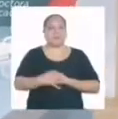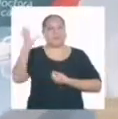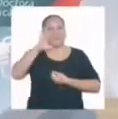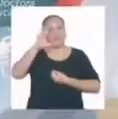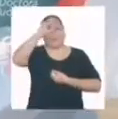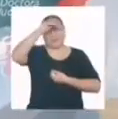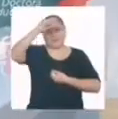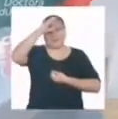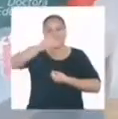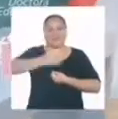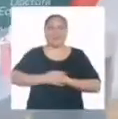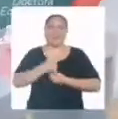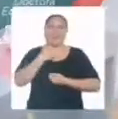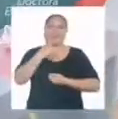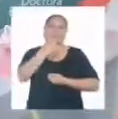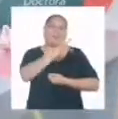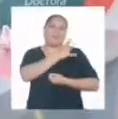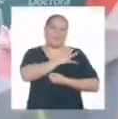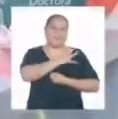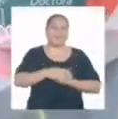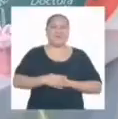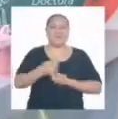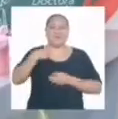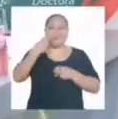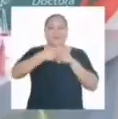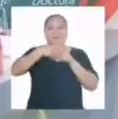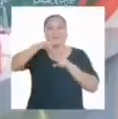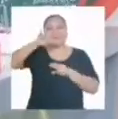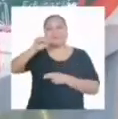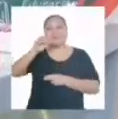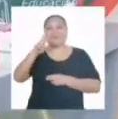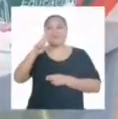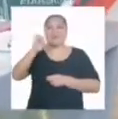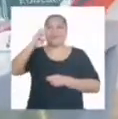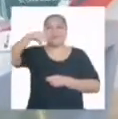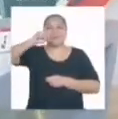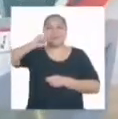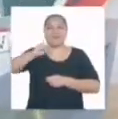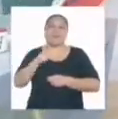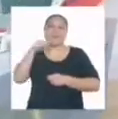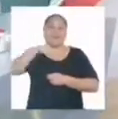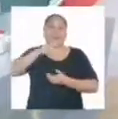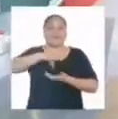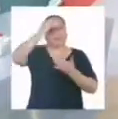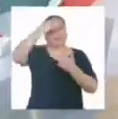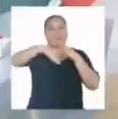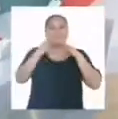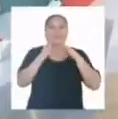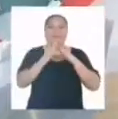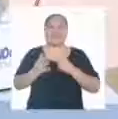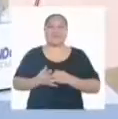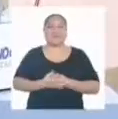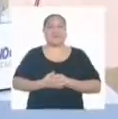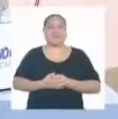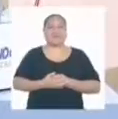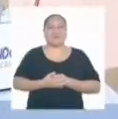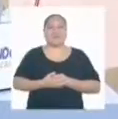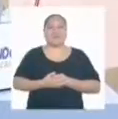Hola chicas y chicos de cuarto de secundaria, yo soy Yaremis Rebaza y esto es Aprendo en Casa.